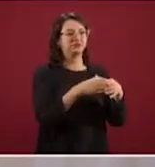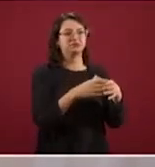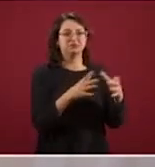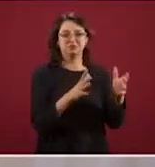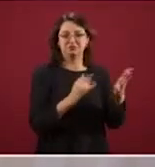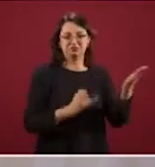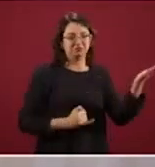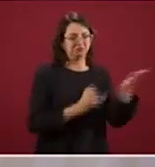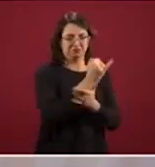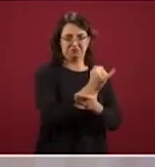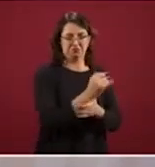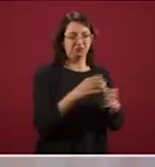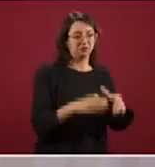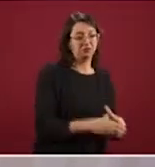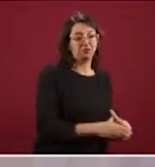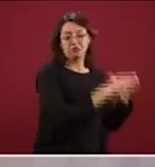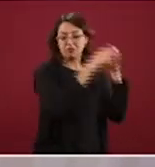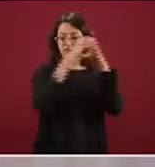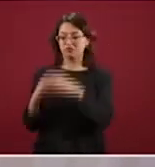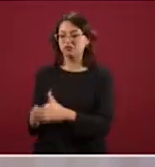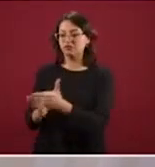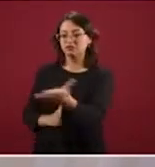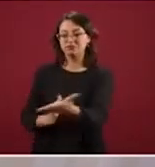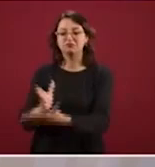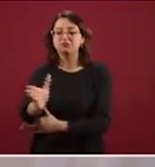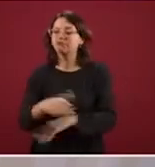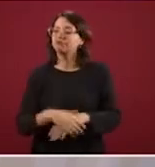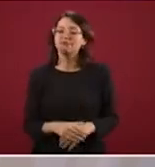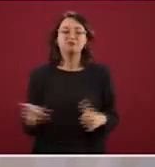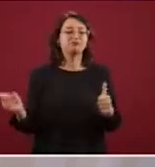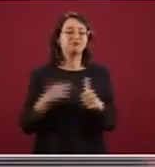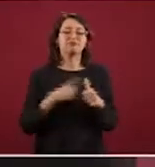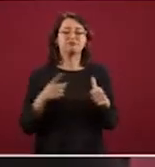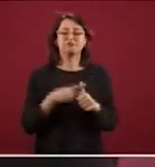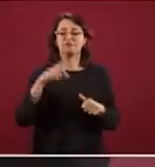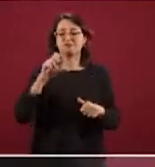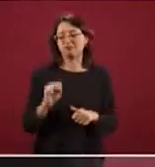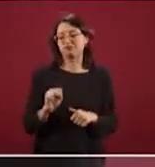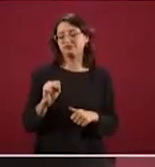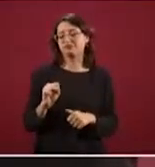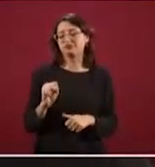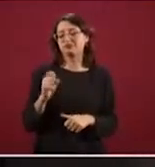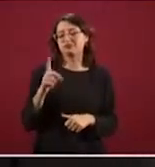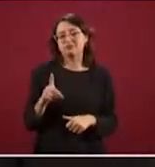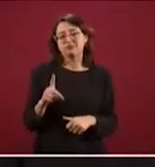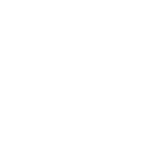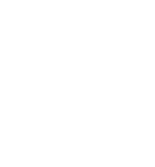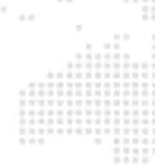vía la Dirección General de Protocolo, no los acepta o autoriza.